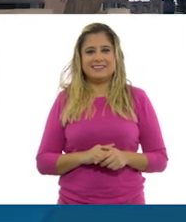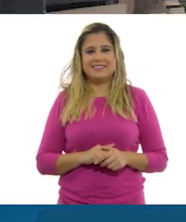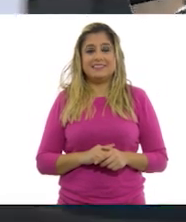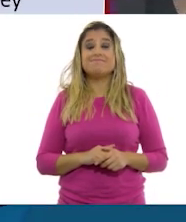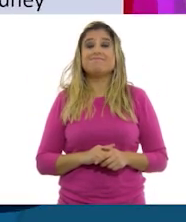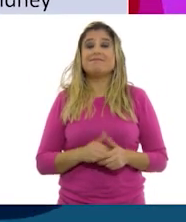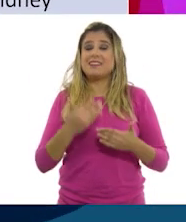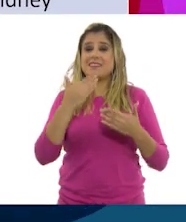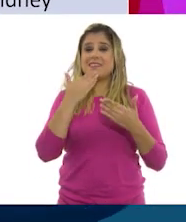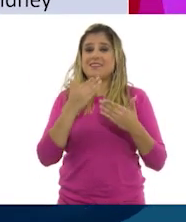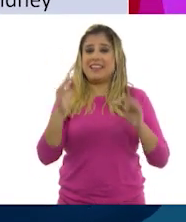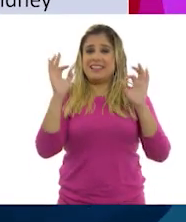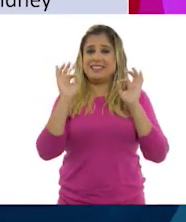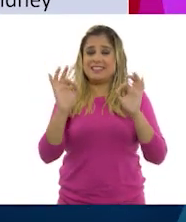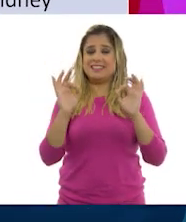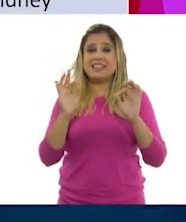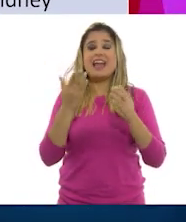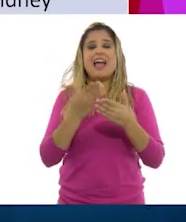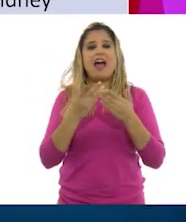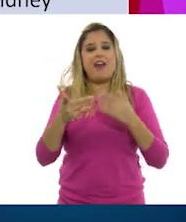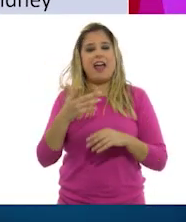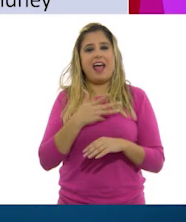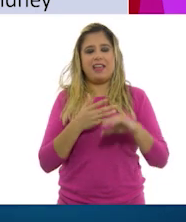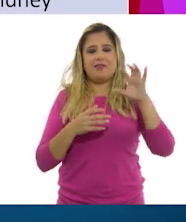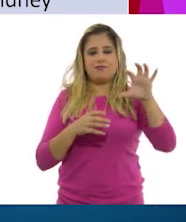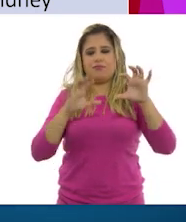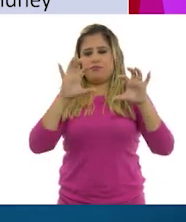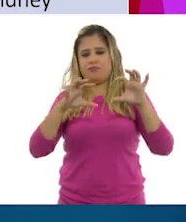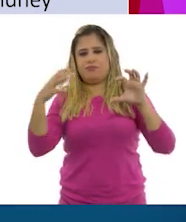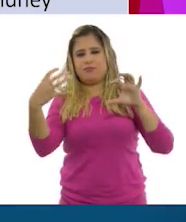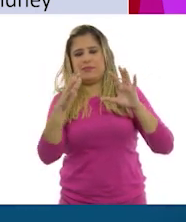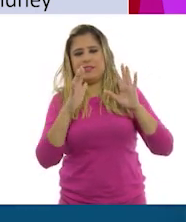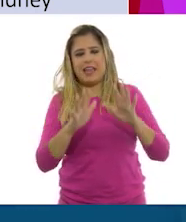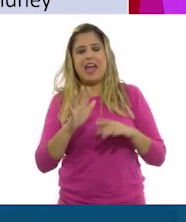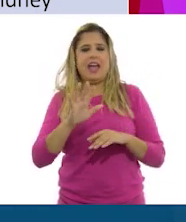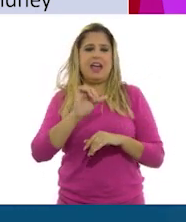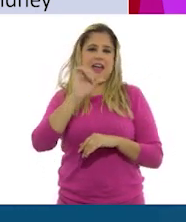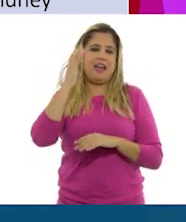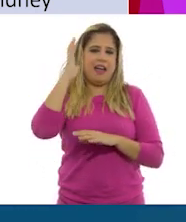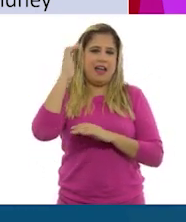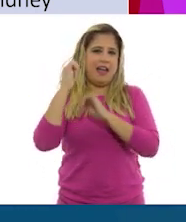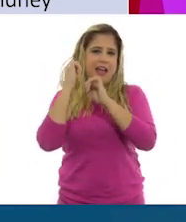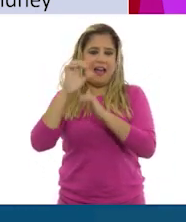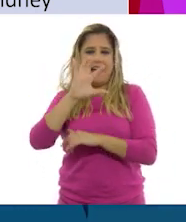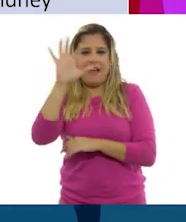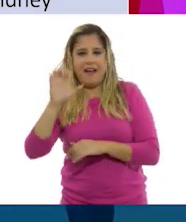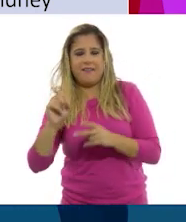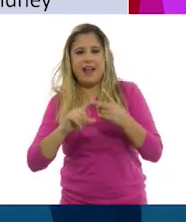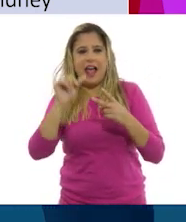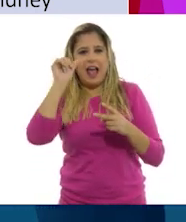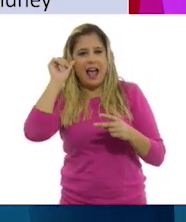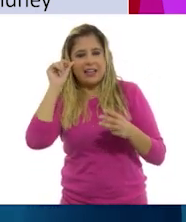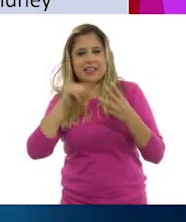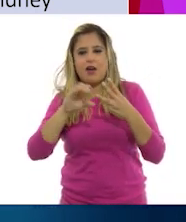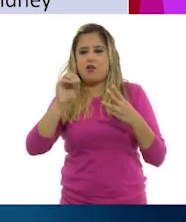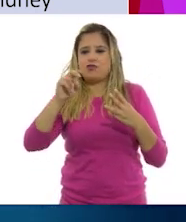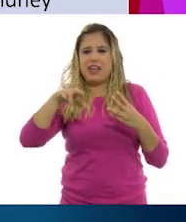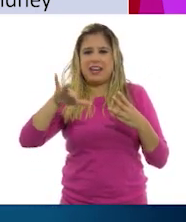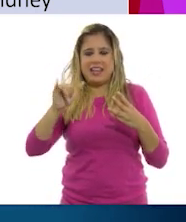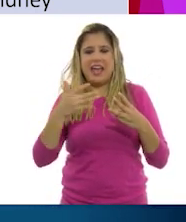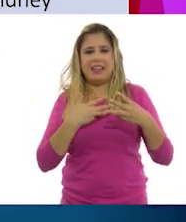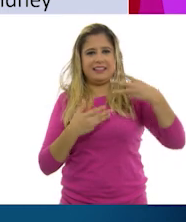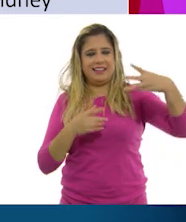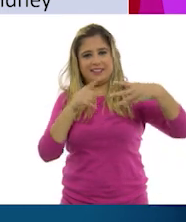Muy bien. Entonces, tenemos continente, África, Oceanía, los países y el monumento. Recuerdo muy bien